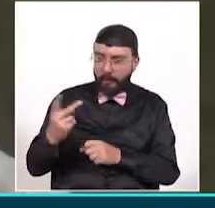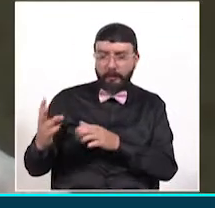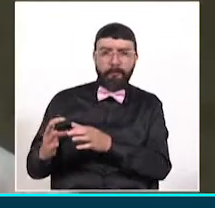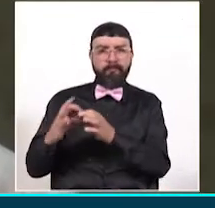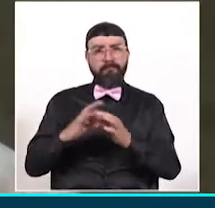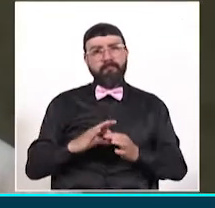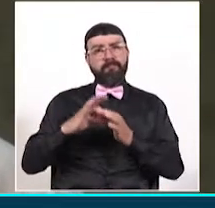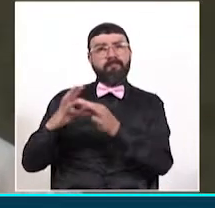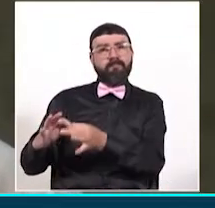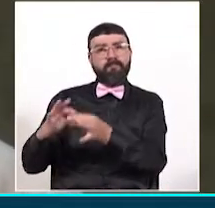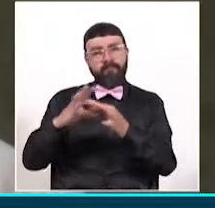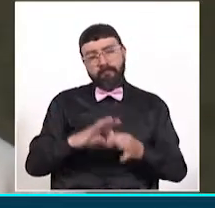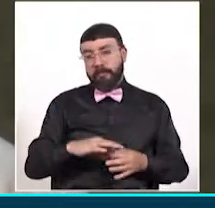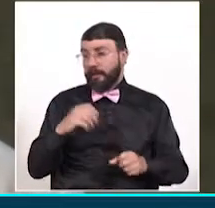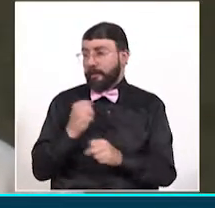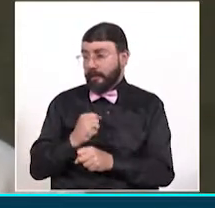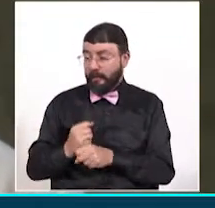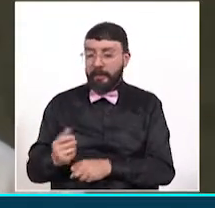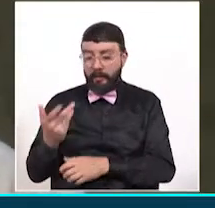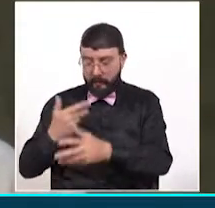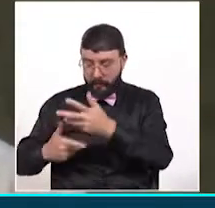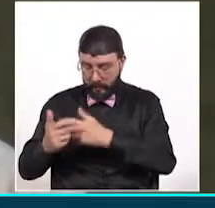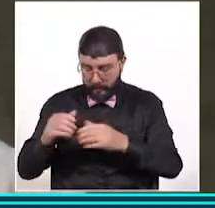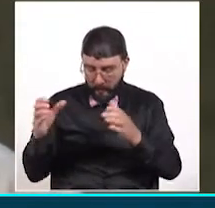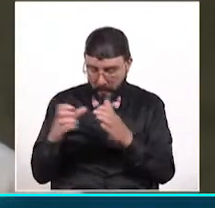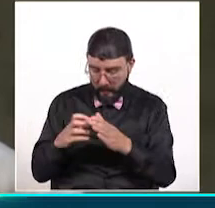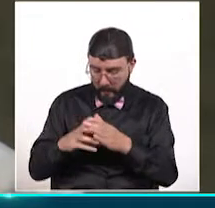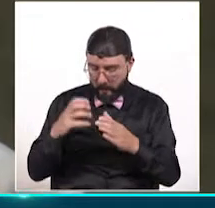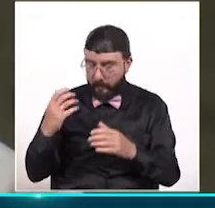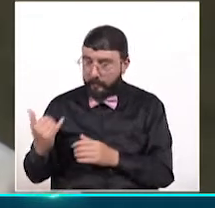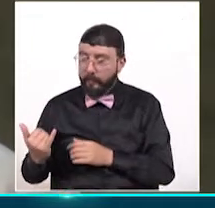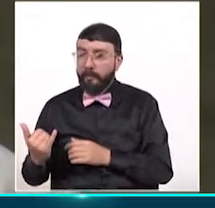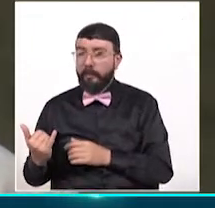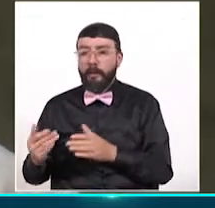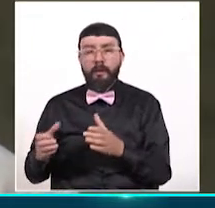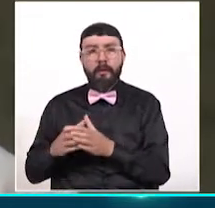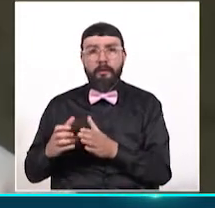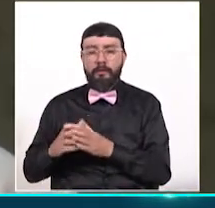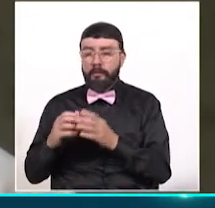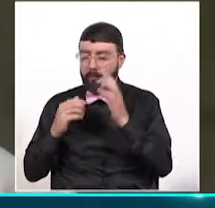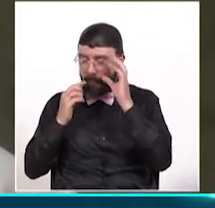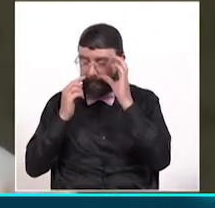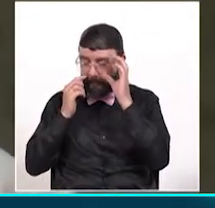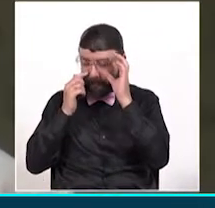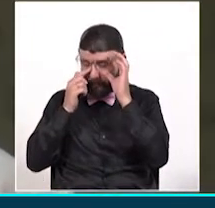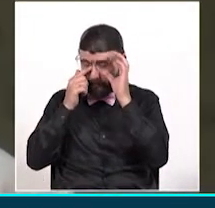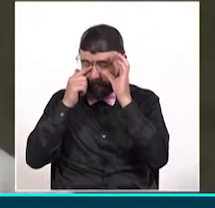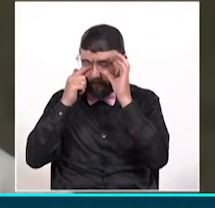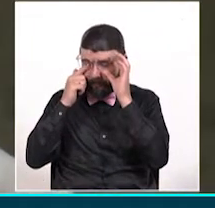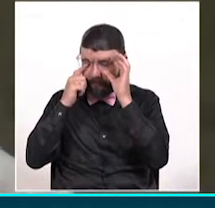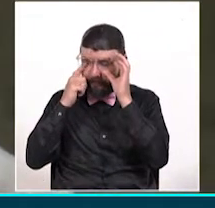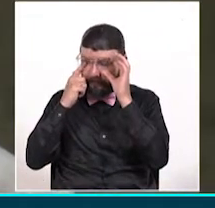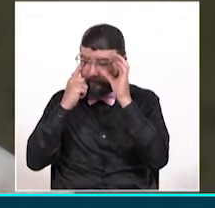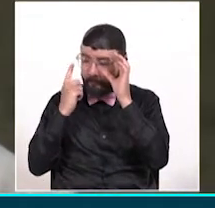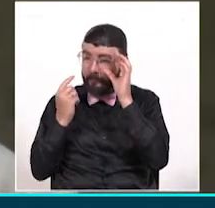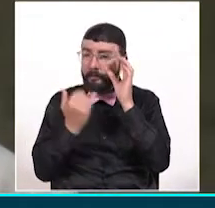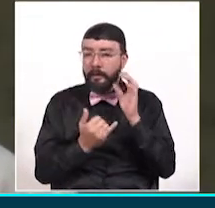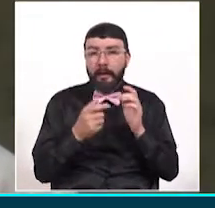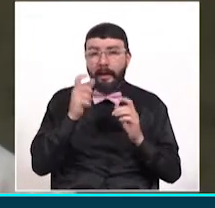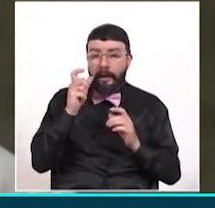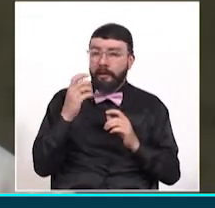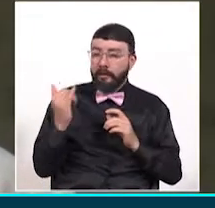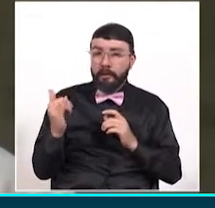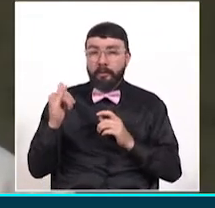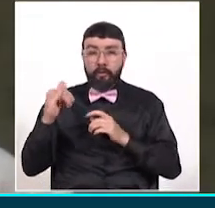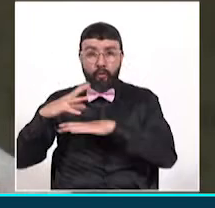para que estos grupos delincuenciales que estén en presencia en una zona compartida, Caldas, Tolima, vamos a